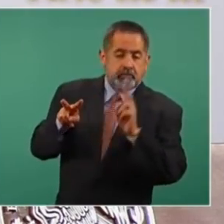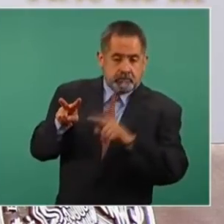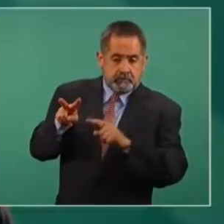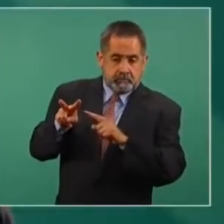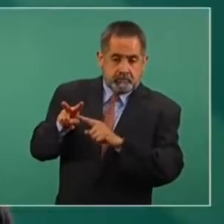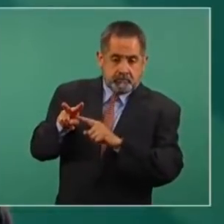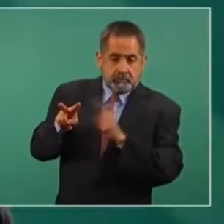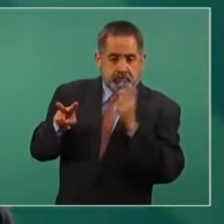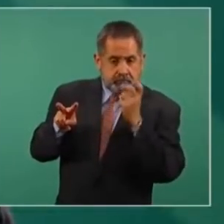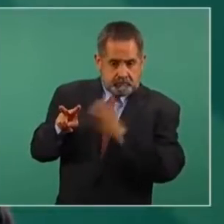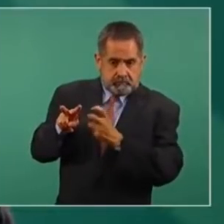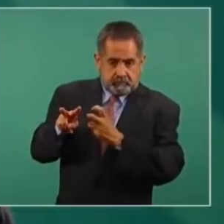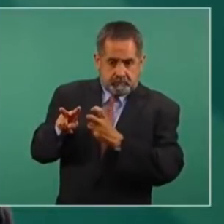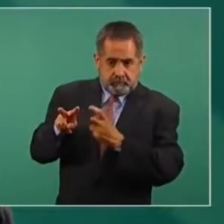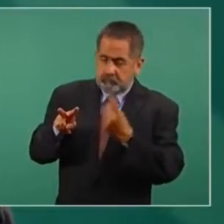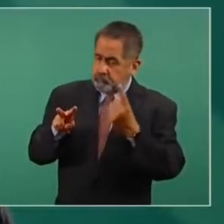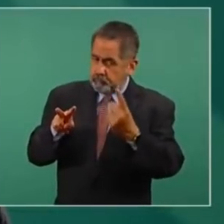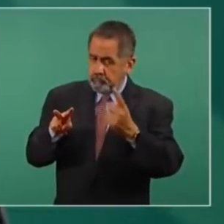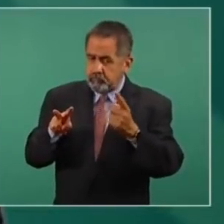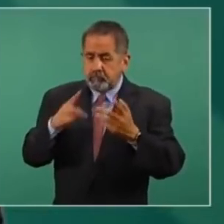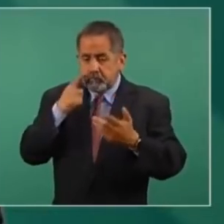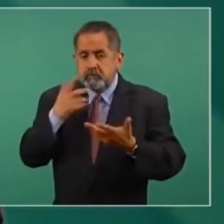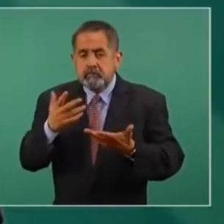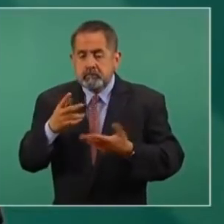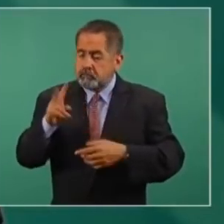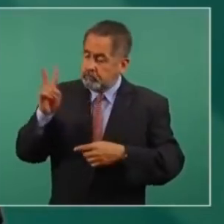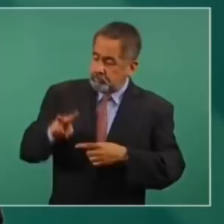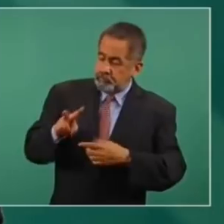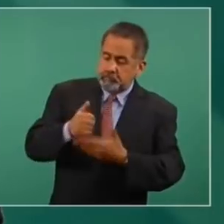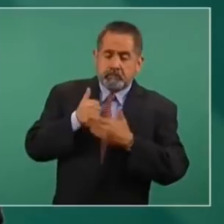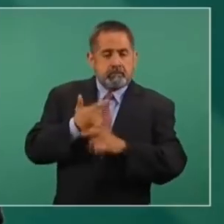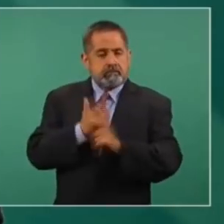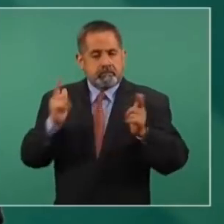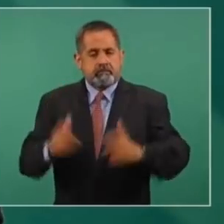porque es la verdad la que nos va a hacer libres.